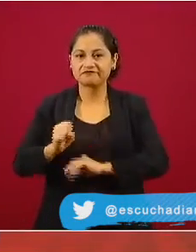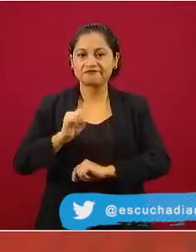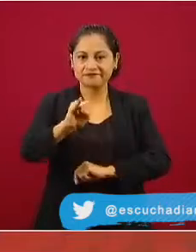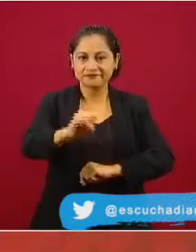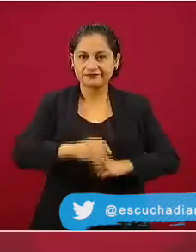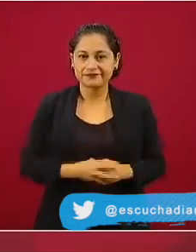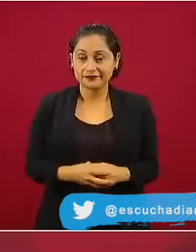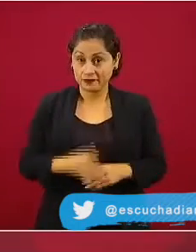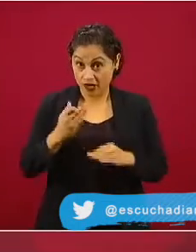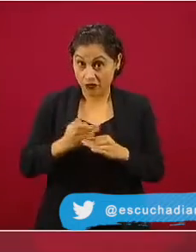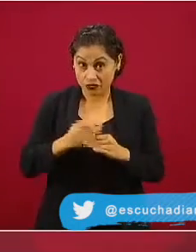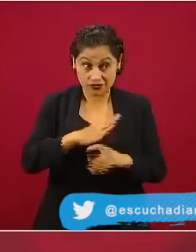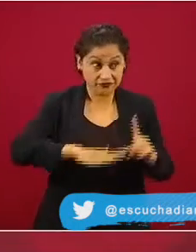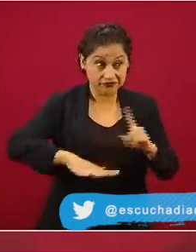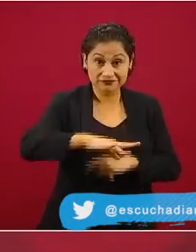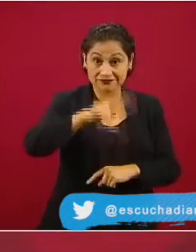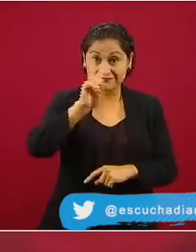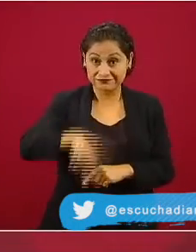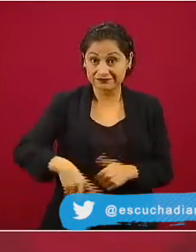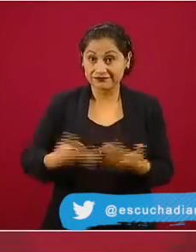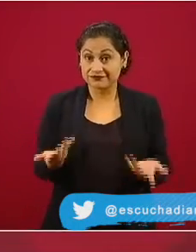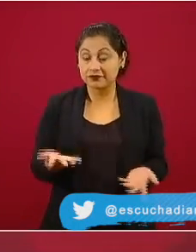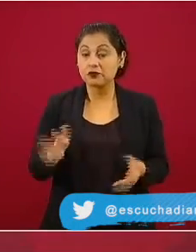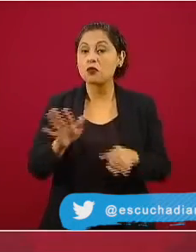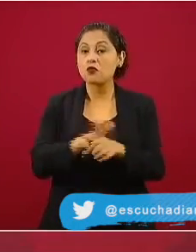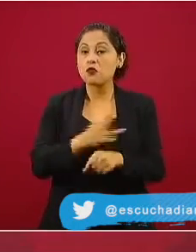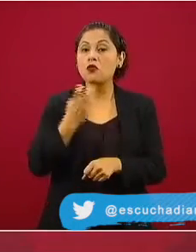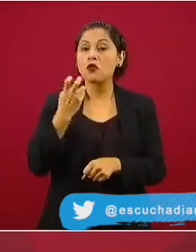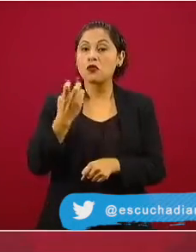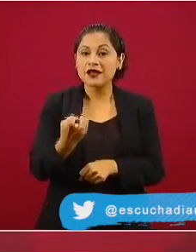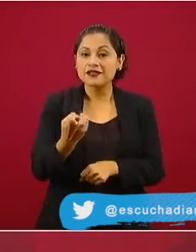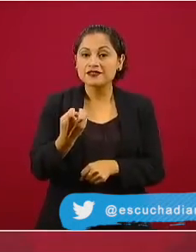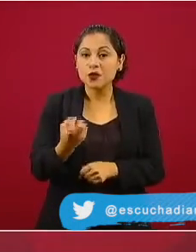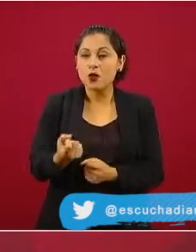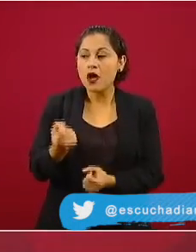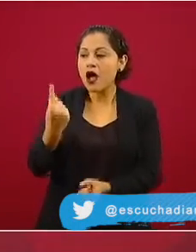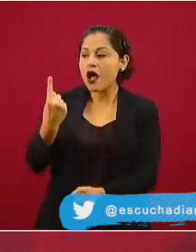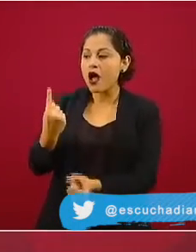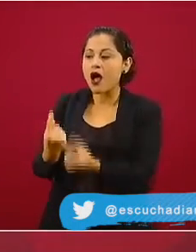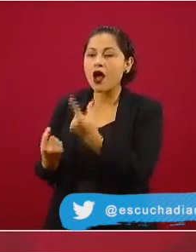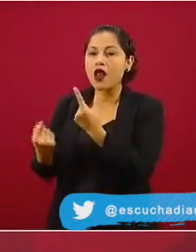es lo que está sucediendo. Entonces, hay estas campañas